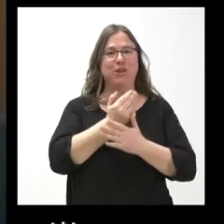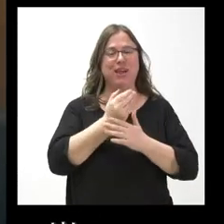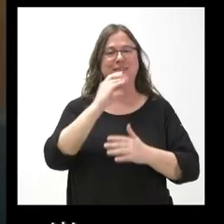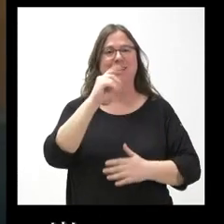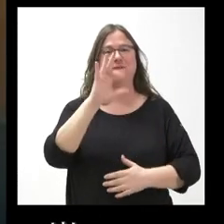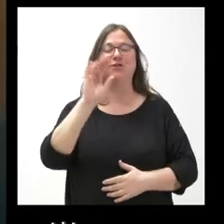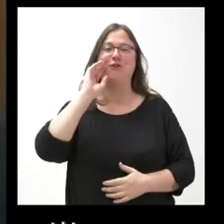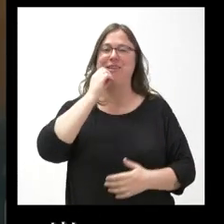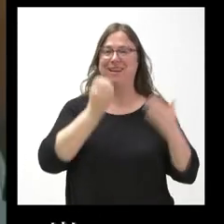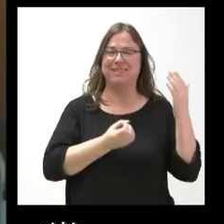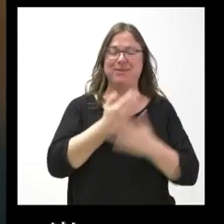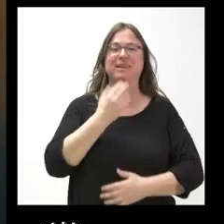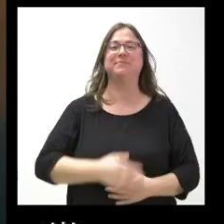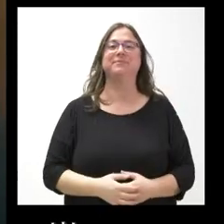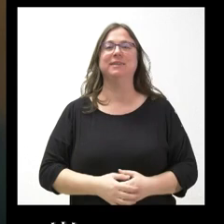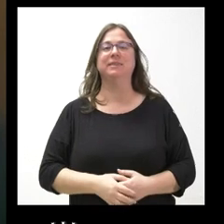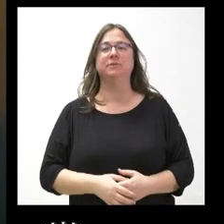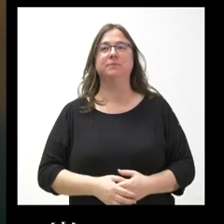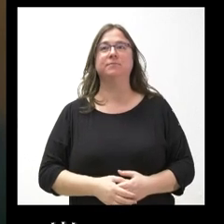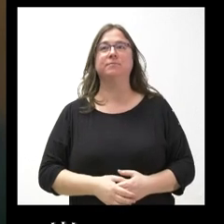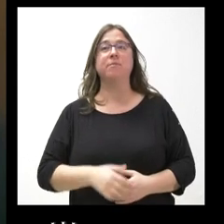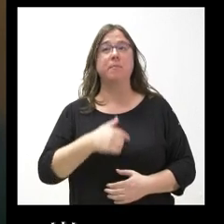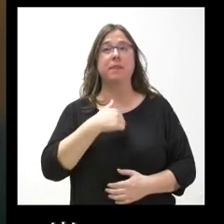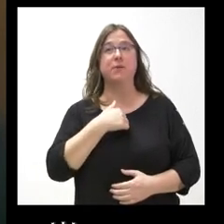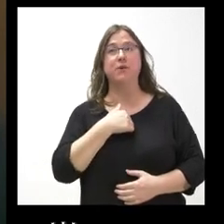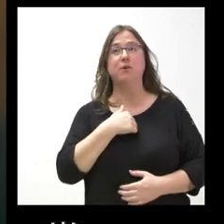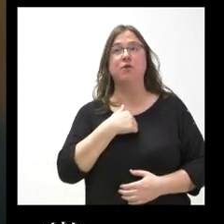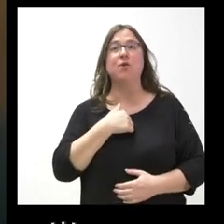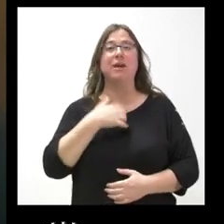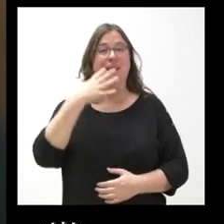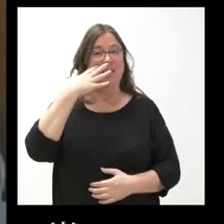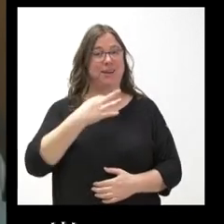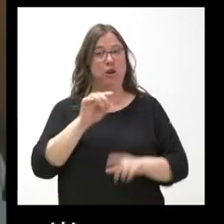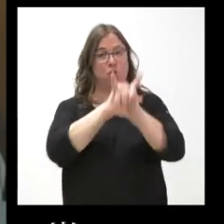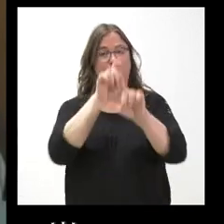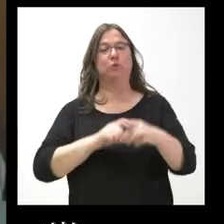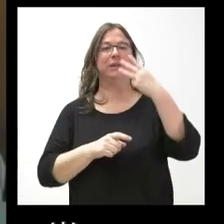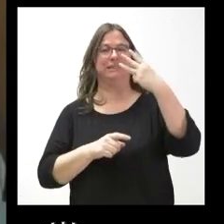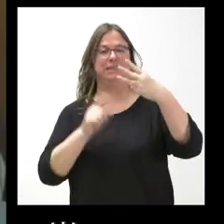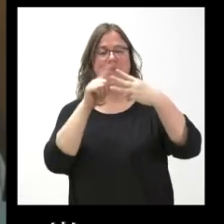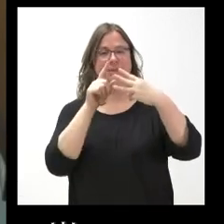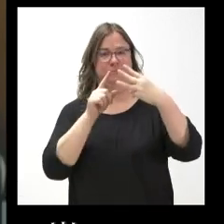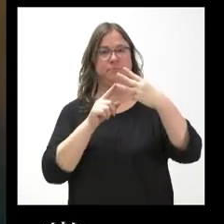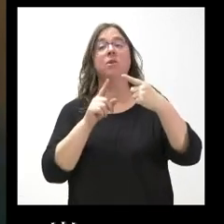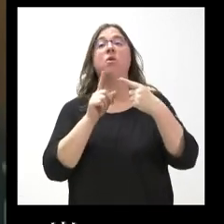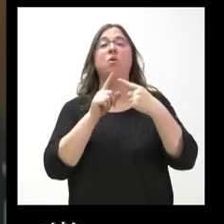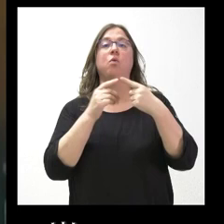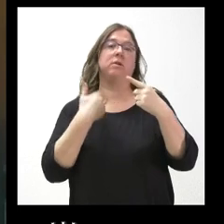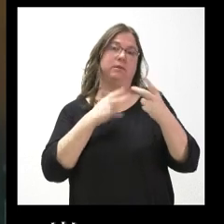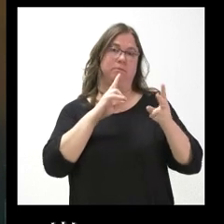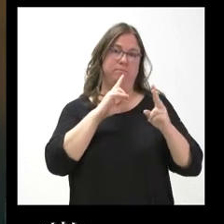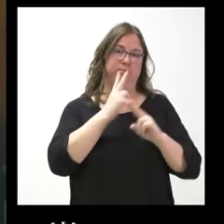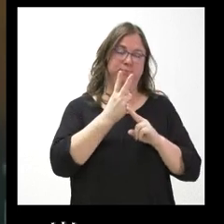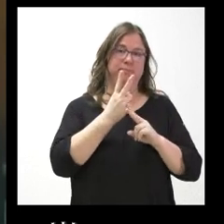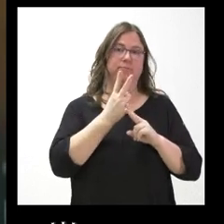Hola, qué tal, buenos días. Yo creo que son tres las preguntas que quería plantearle. Una, aunque ya ha contestado la